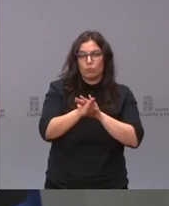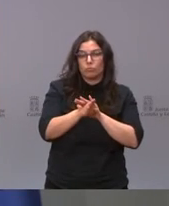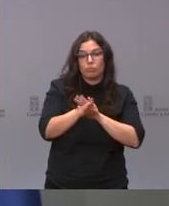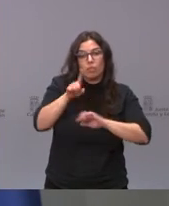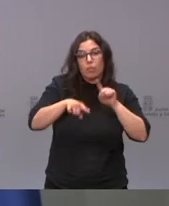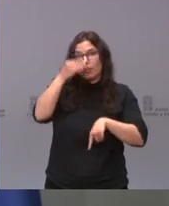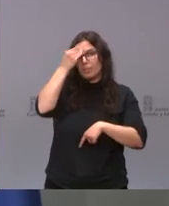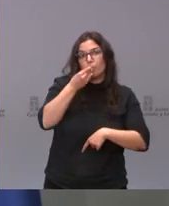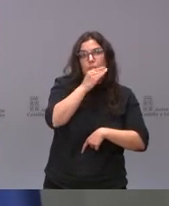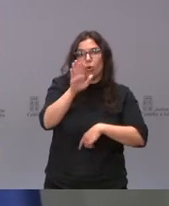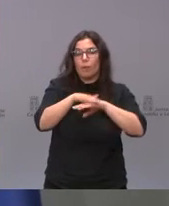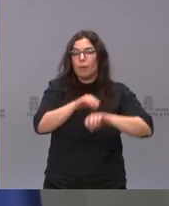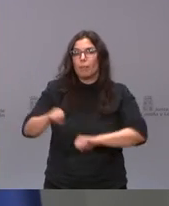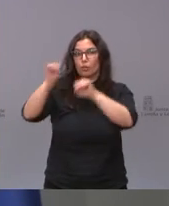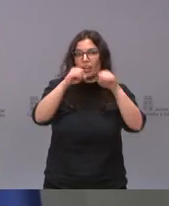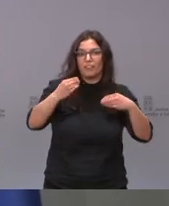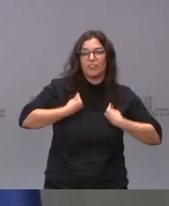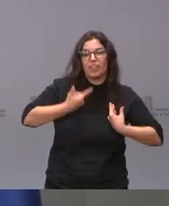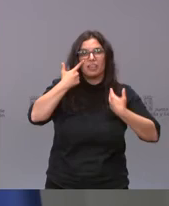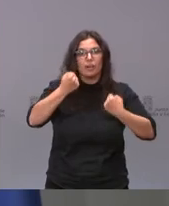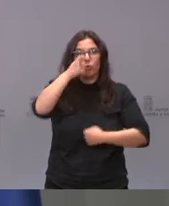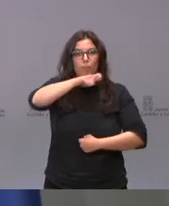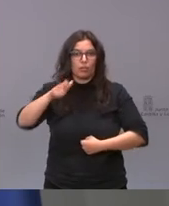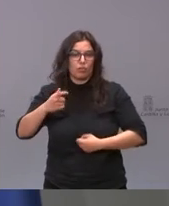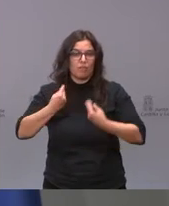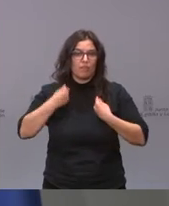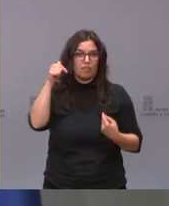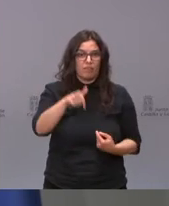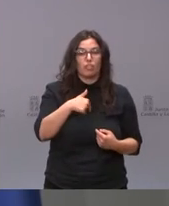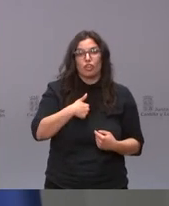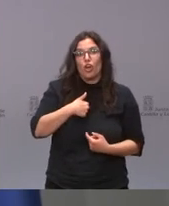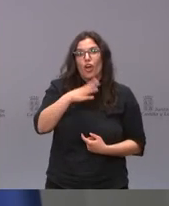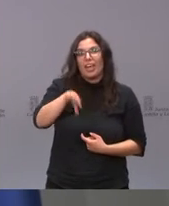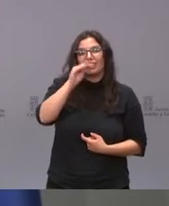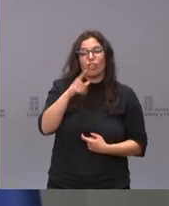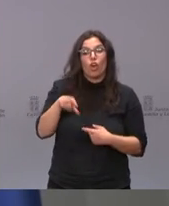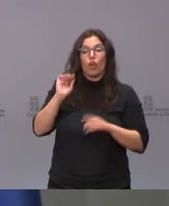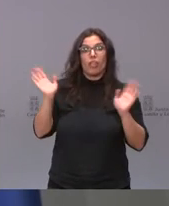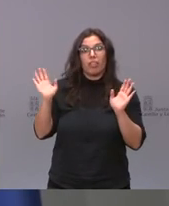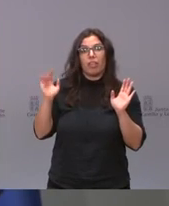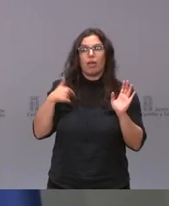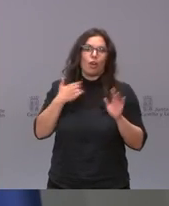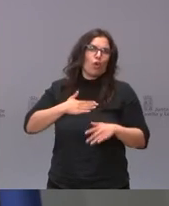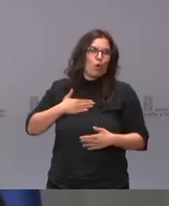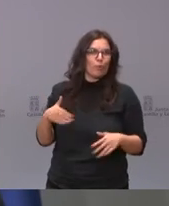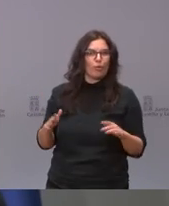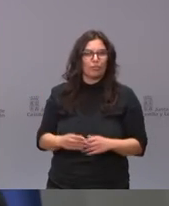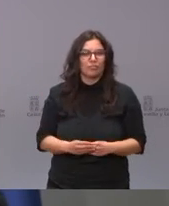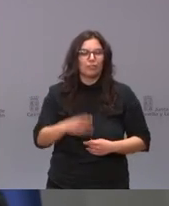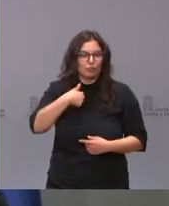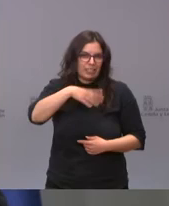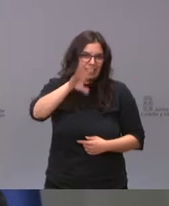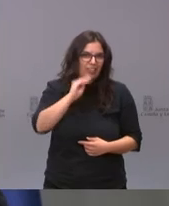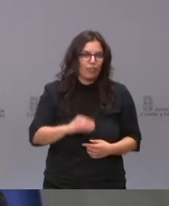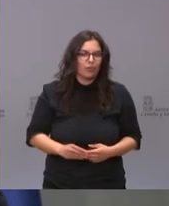proteger la vida y la salud de nuestros ciudadanos yo comprendo que se está más cómodo en la no decisión se está mucho más cómodo en